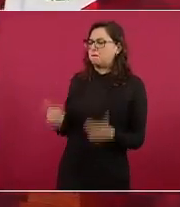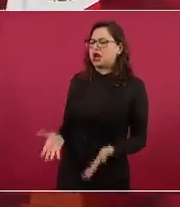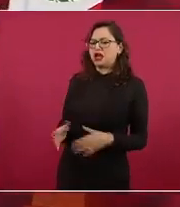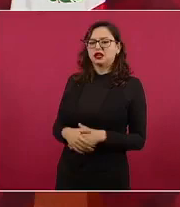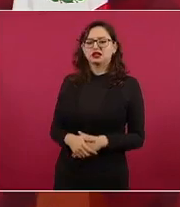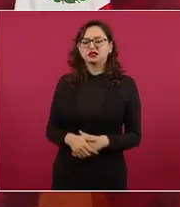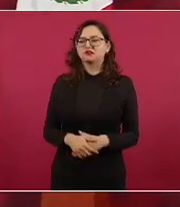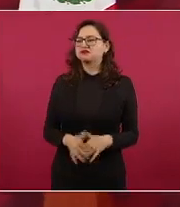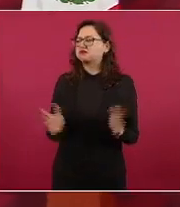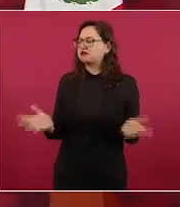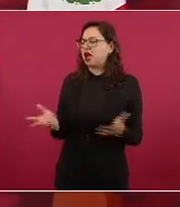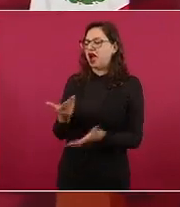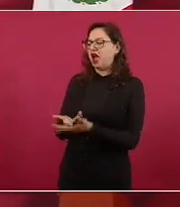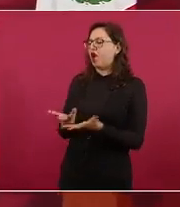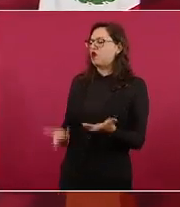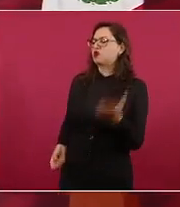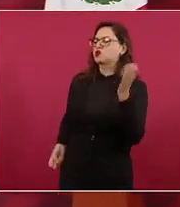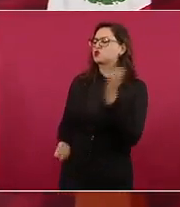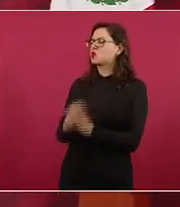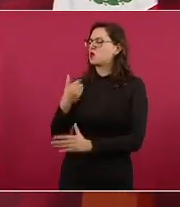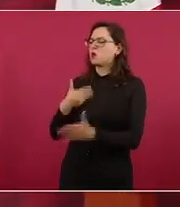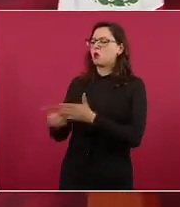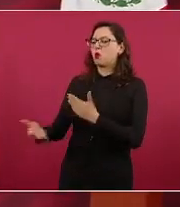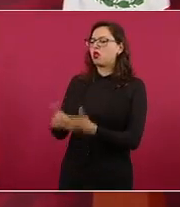si ya todo iba a ser eléctrico